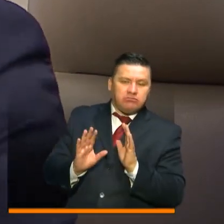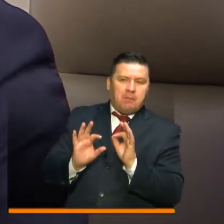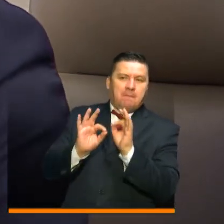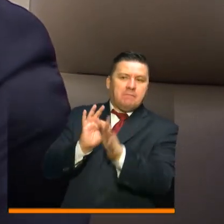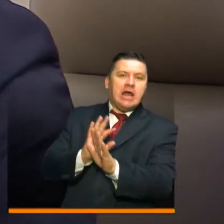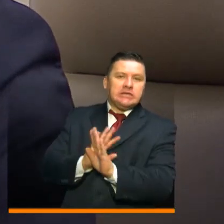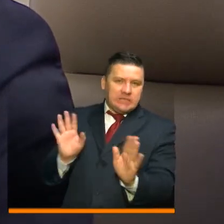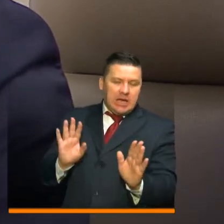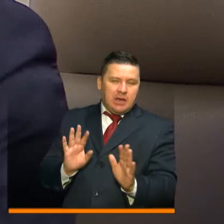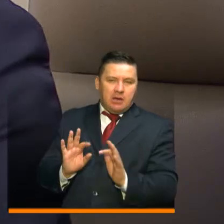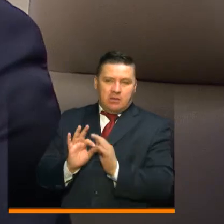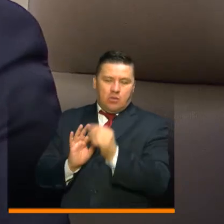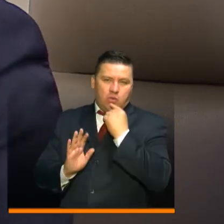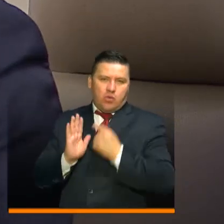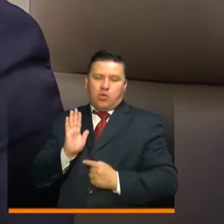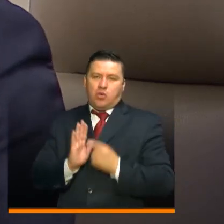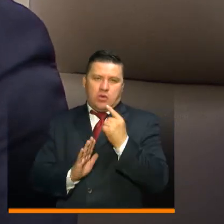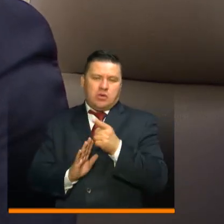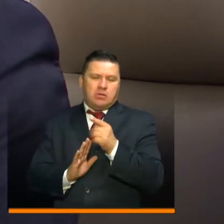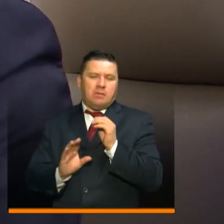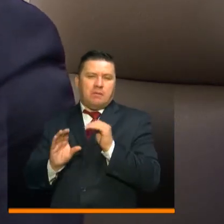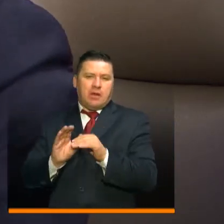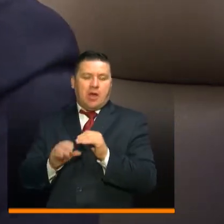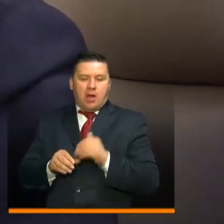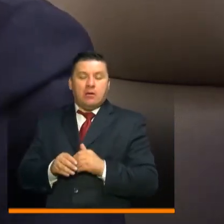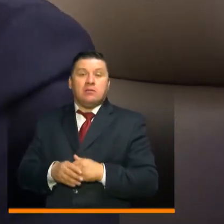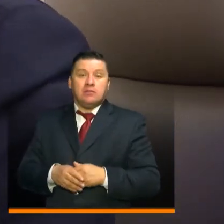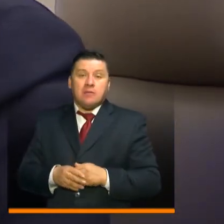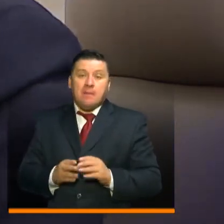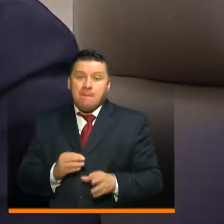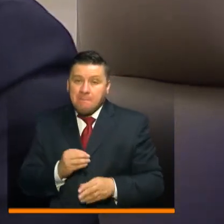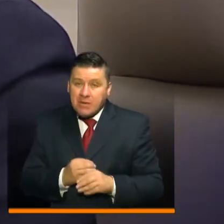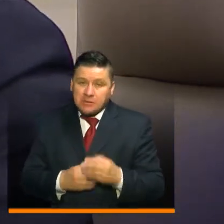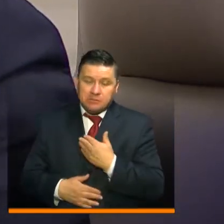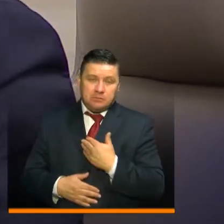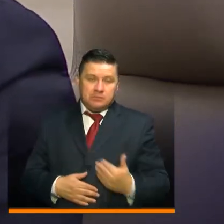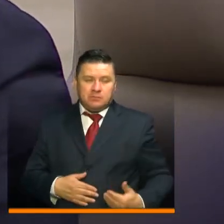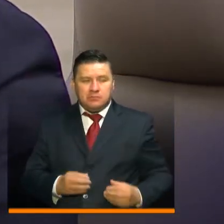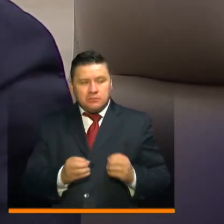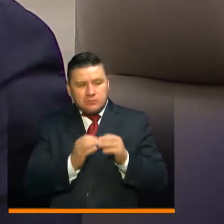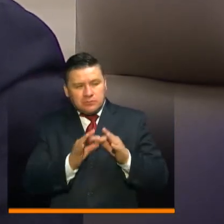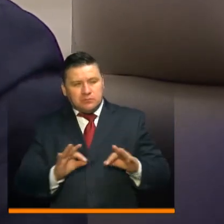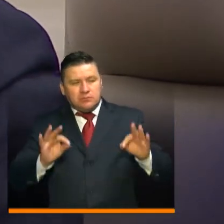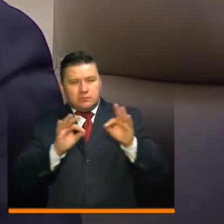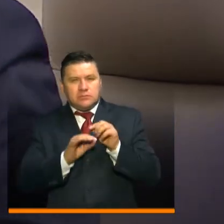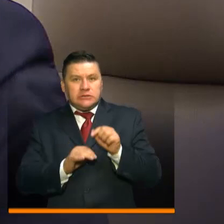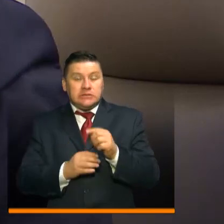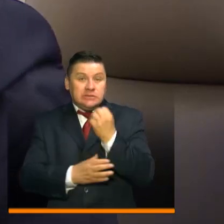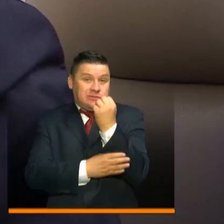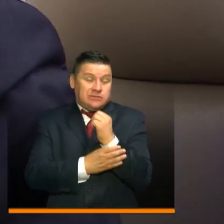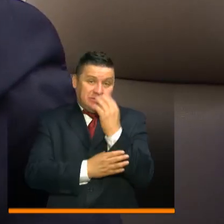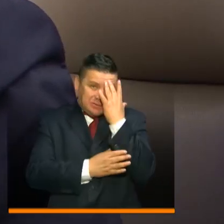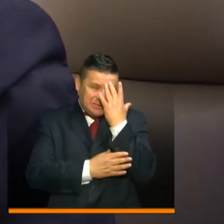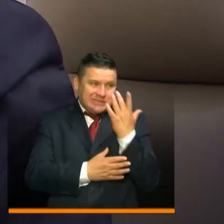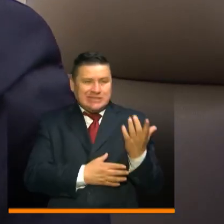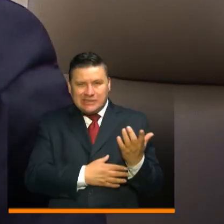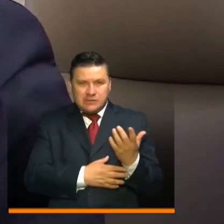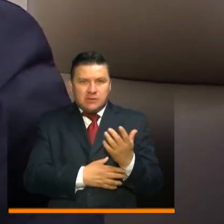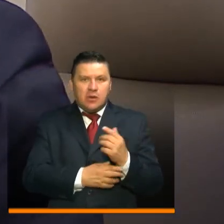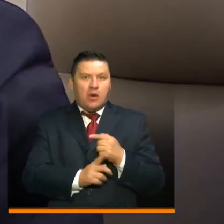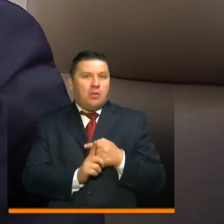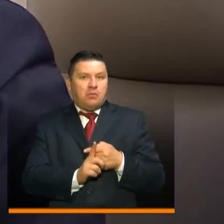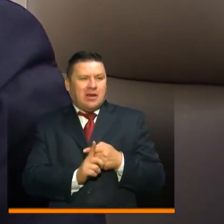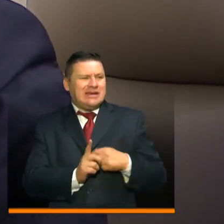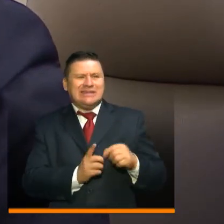y hoy se les hizo el giro directo a esas cuentas de ahorro. Pero además, presidente, una cosa muy importante, porque esta crisis también le deja algo